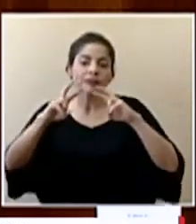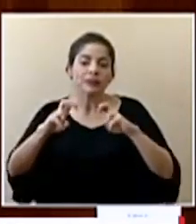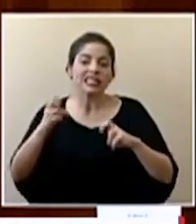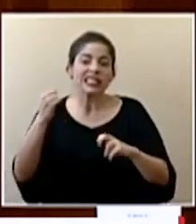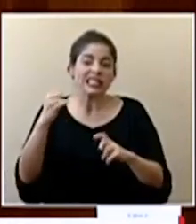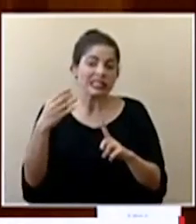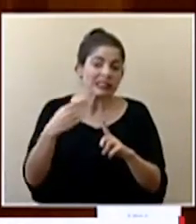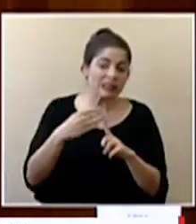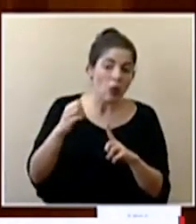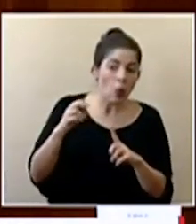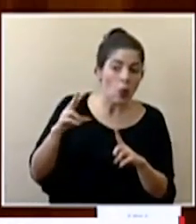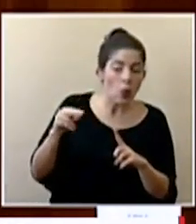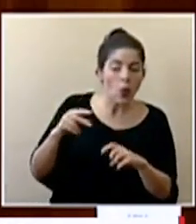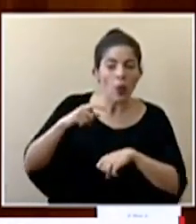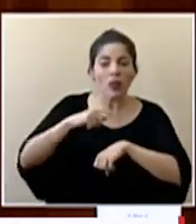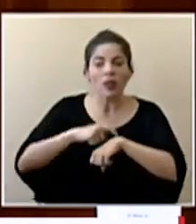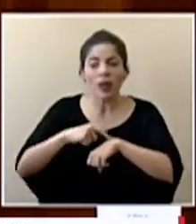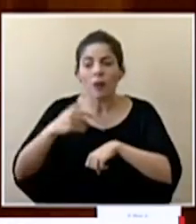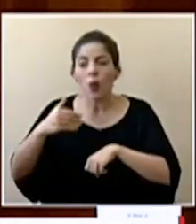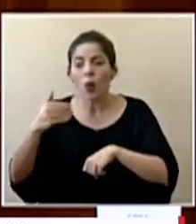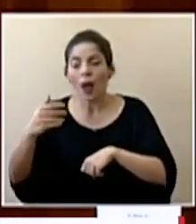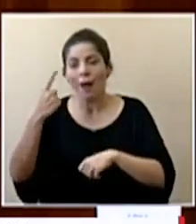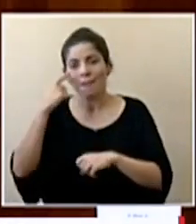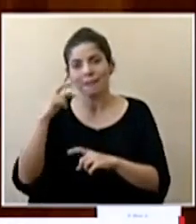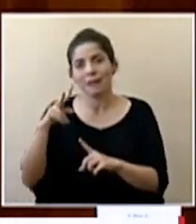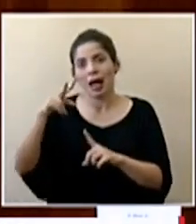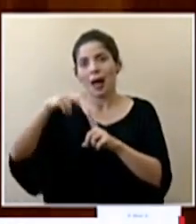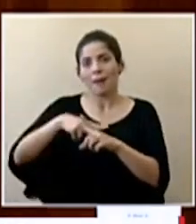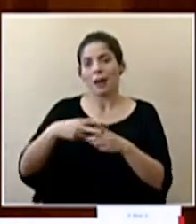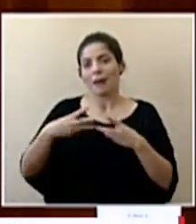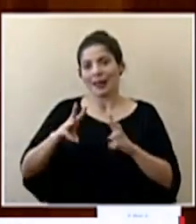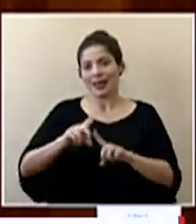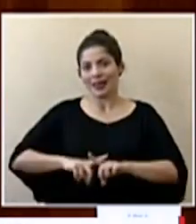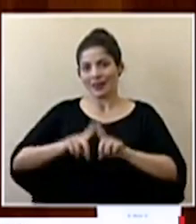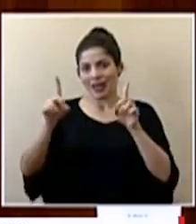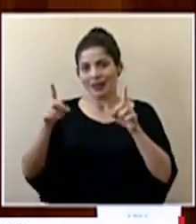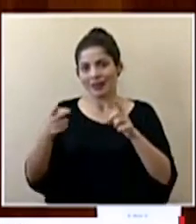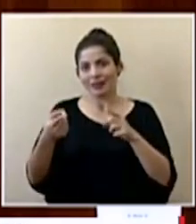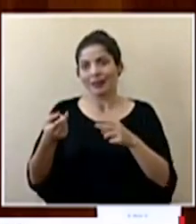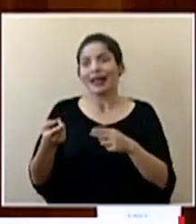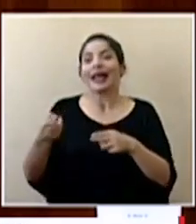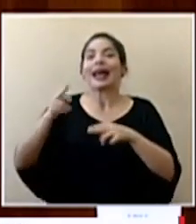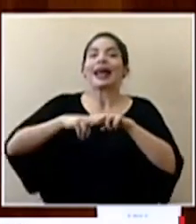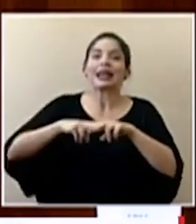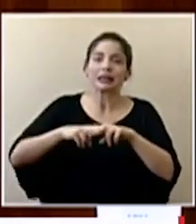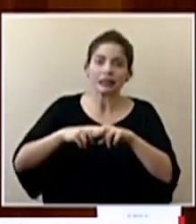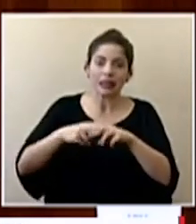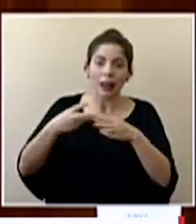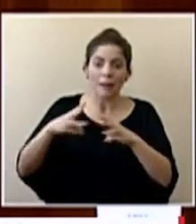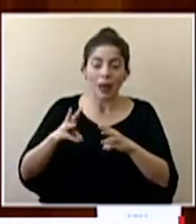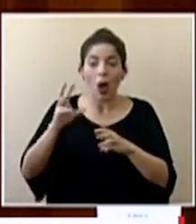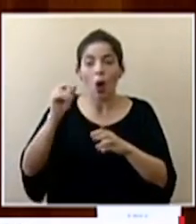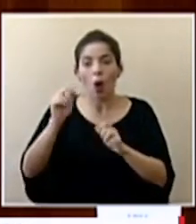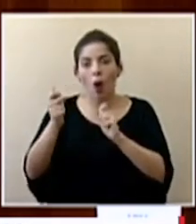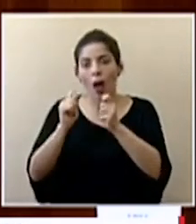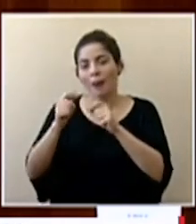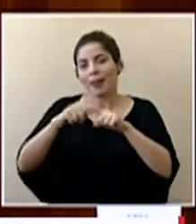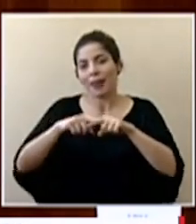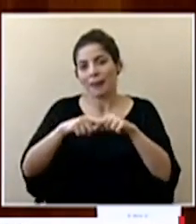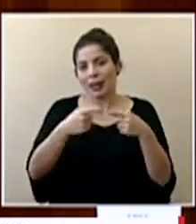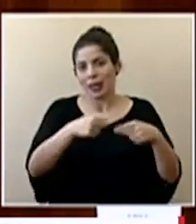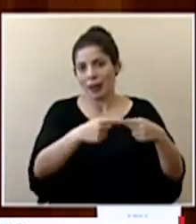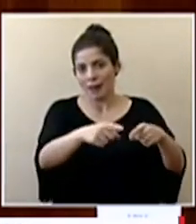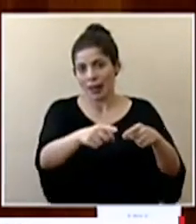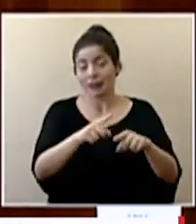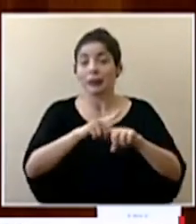repercusiones y los tiempos para tomar medidas diferentes extra o extenderlas de acuerdo a lo que se vaya presentando pero lo